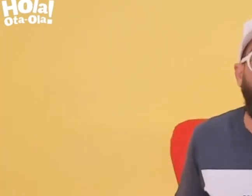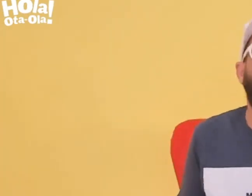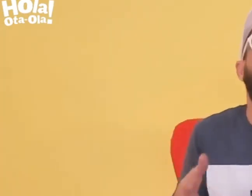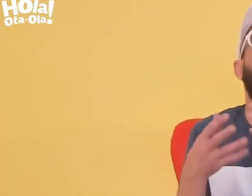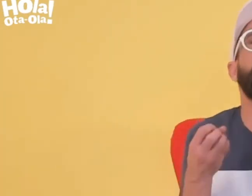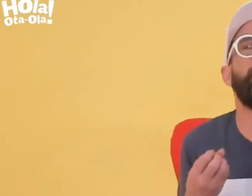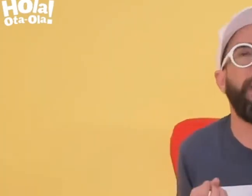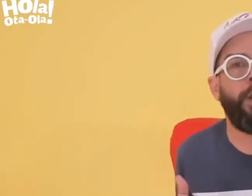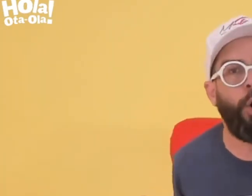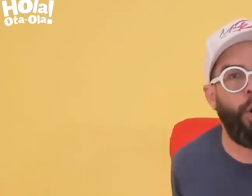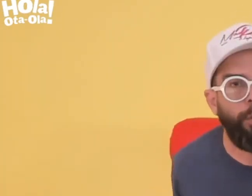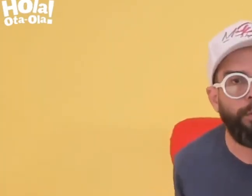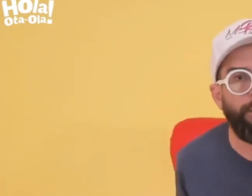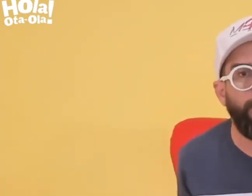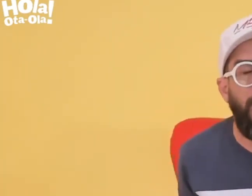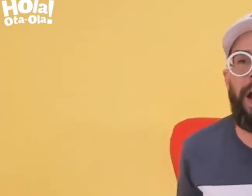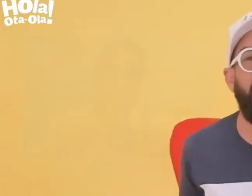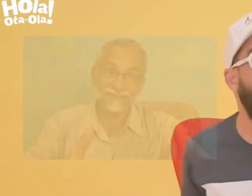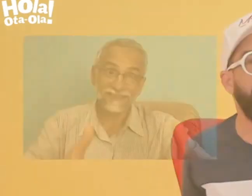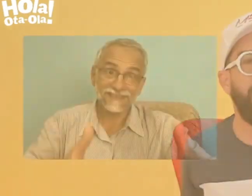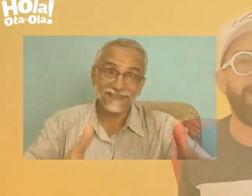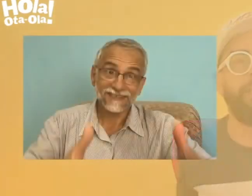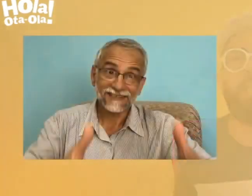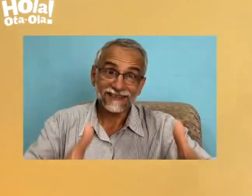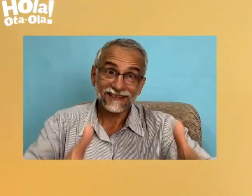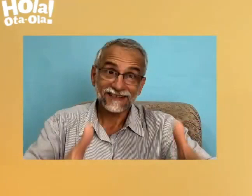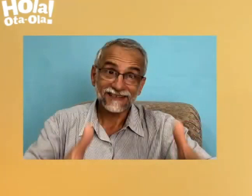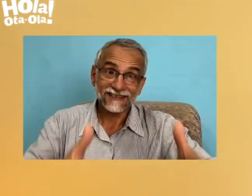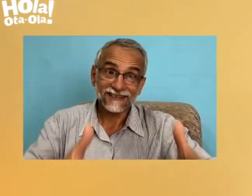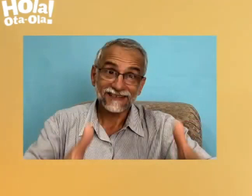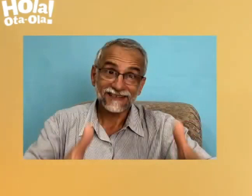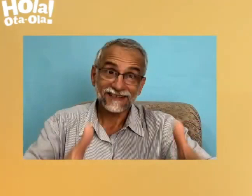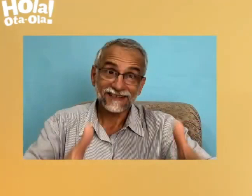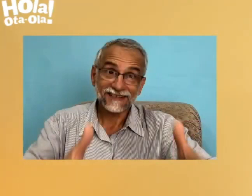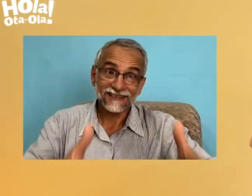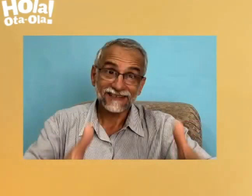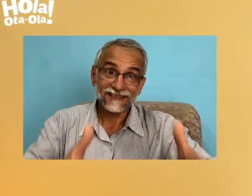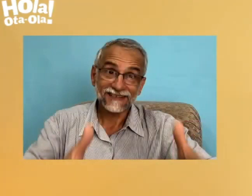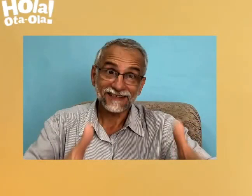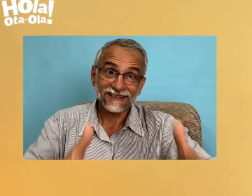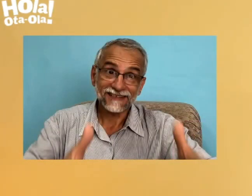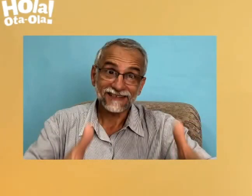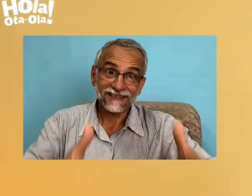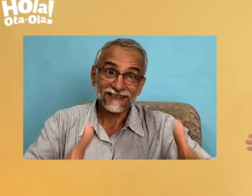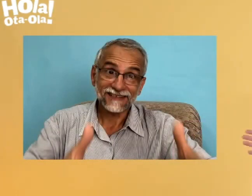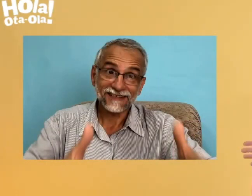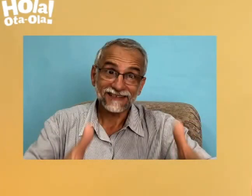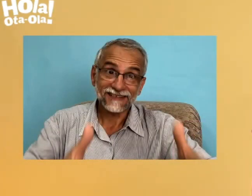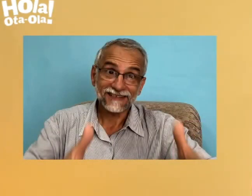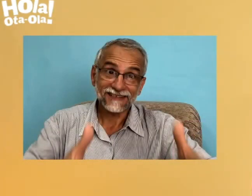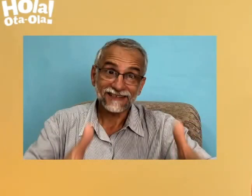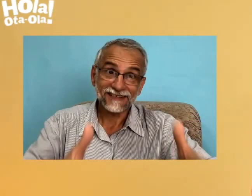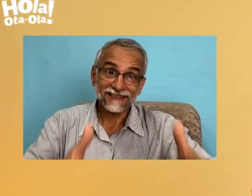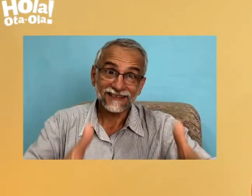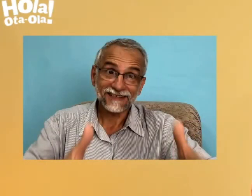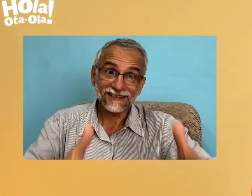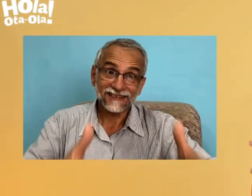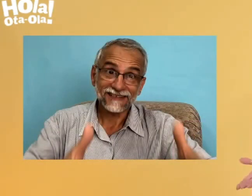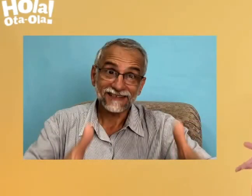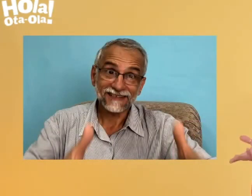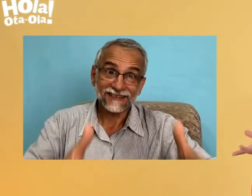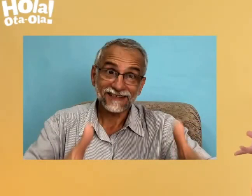la verdad de todo, te la explicó. Ah, que no la entendiste. Eso un problema tuyo. Pero él salió y la explicó. Es más, déjame,